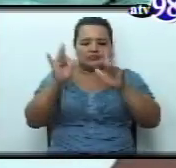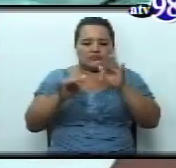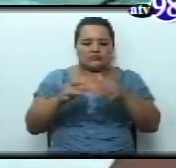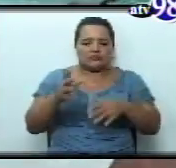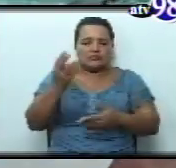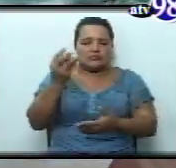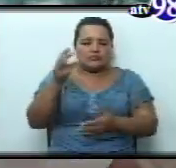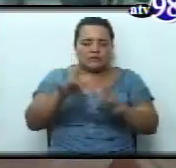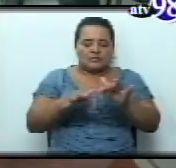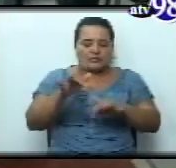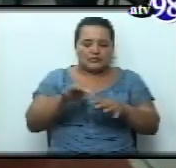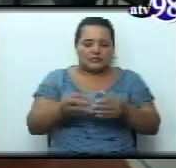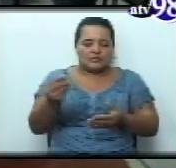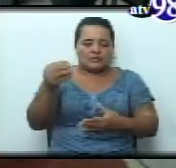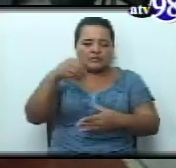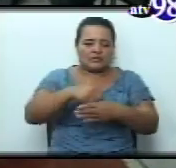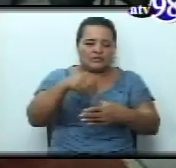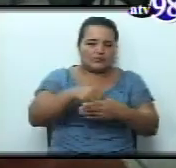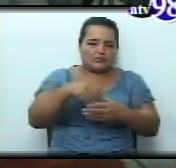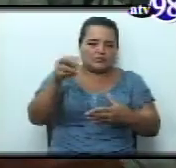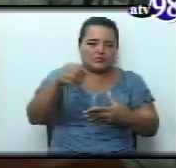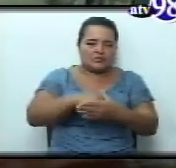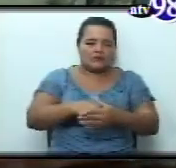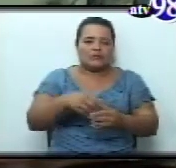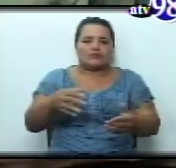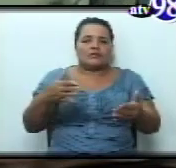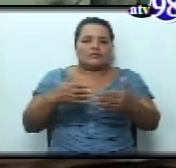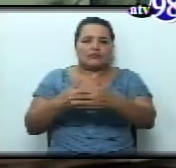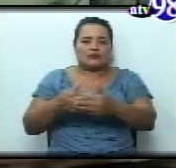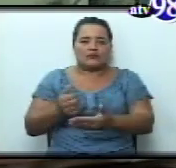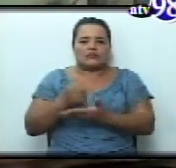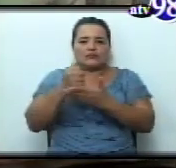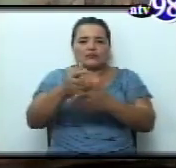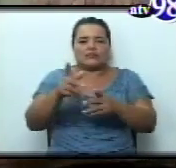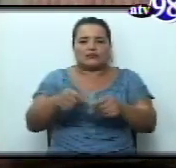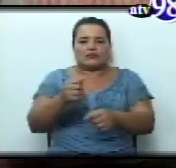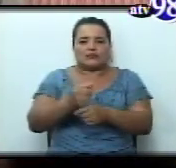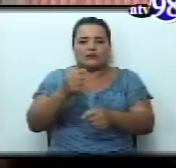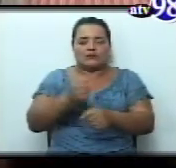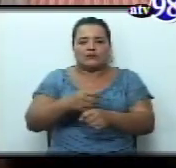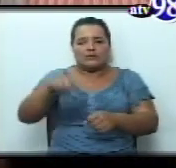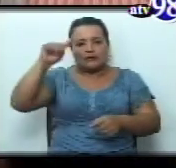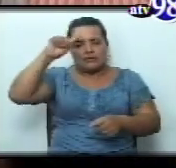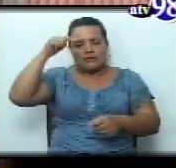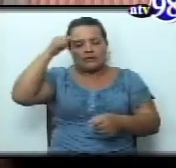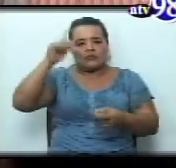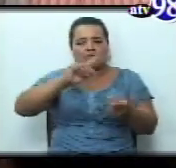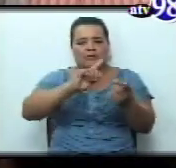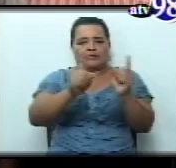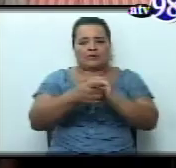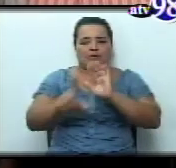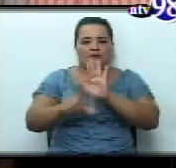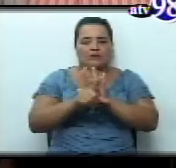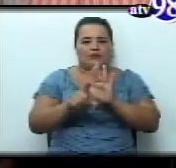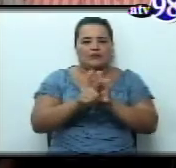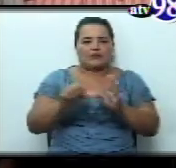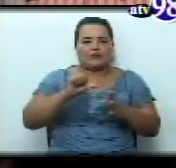está orientada a brindar estabilidad laboral a los trabajadores públicos. Es una reforma a la Ley